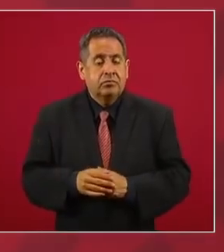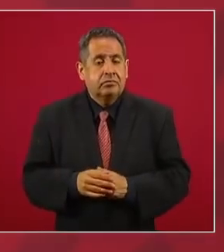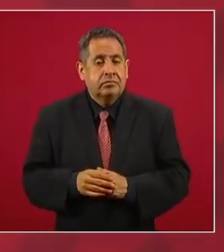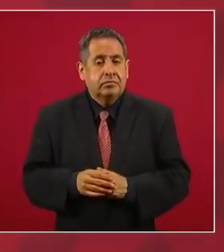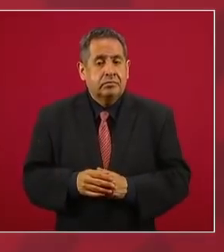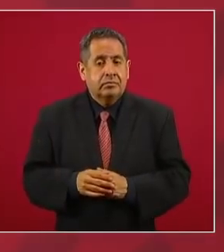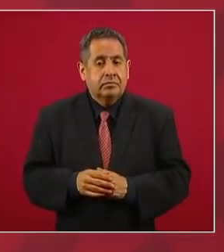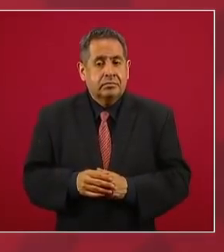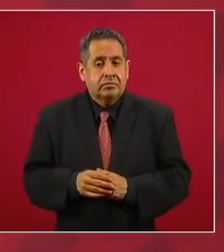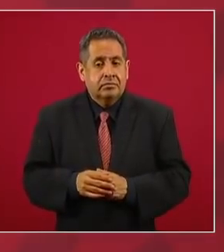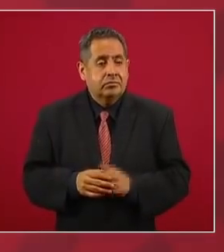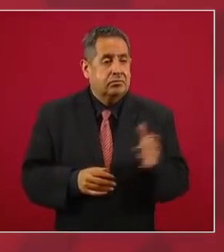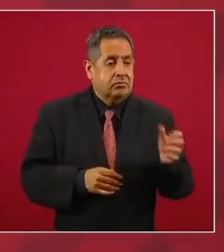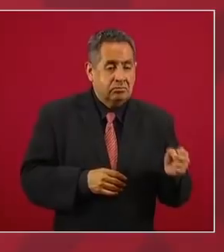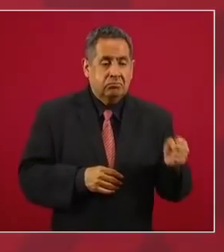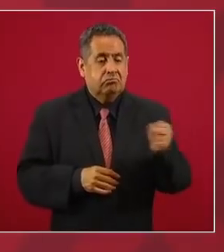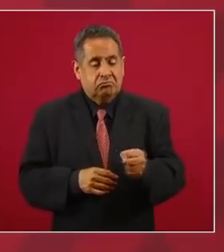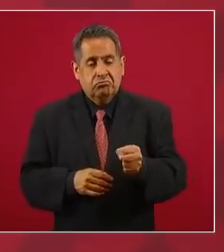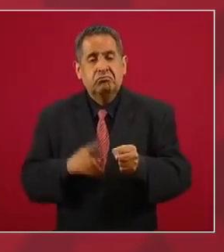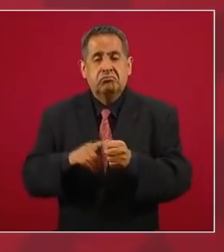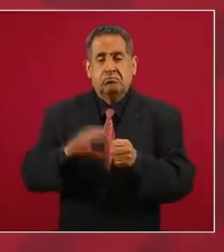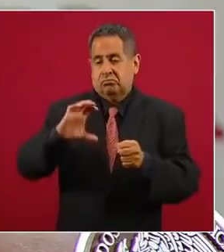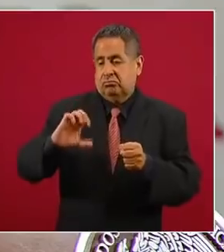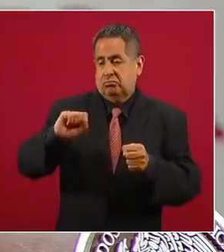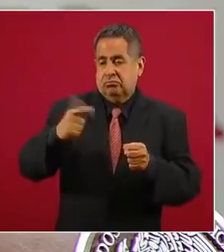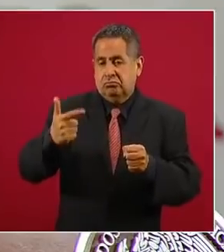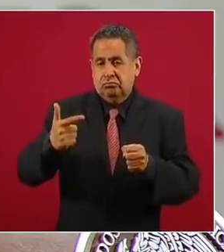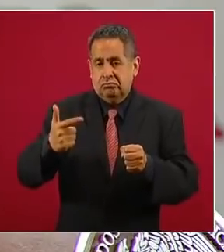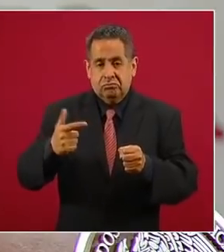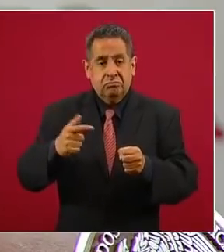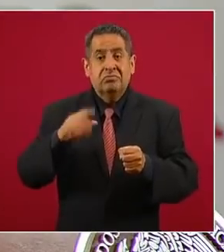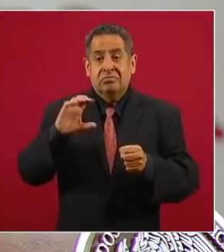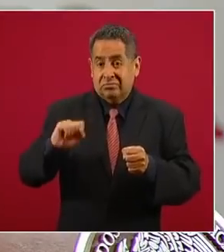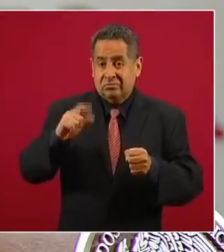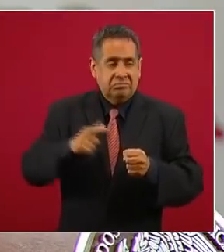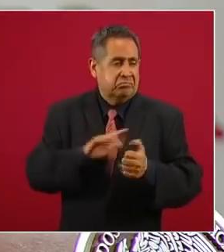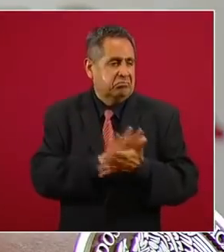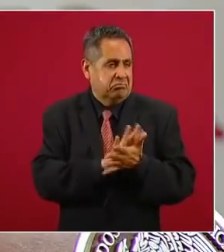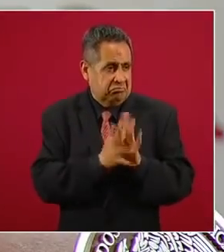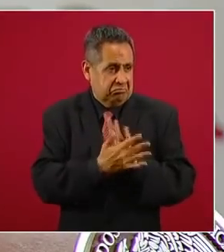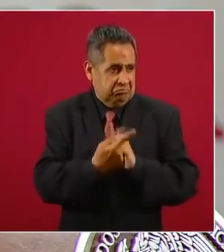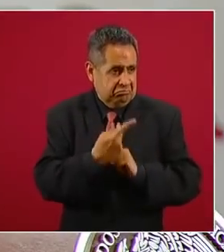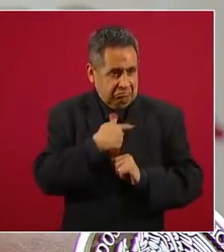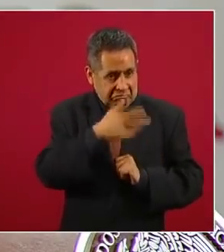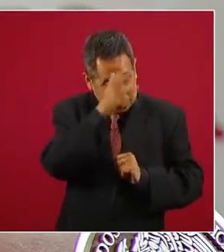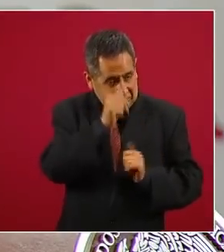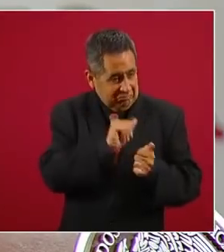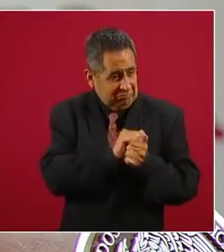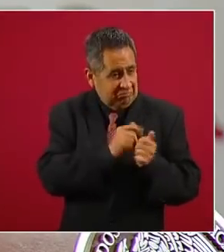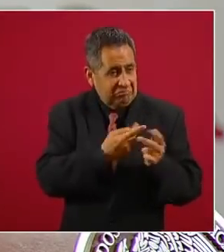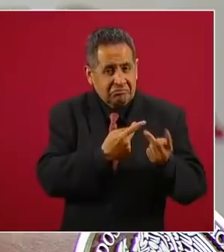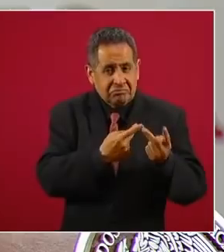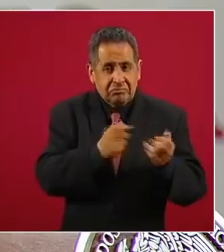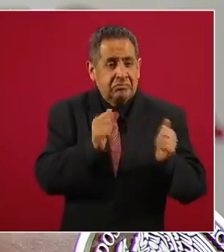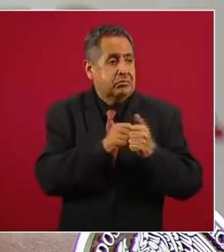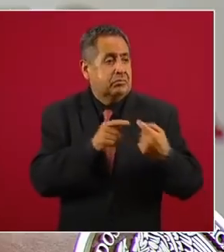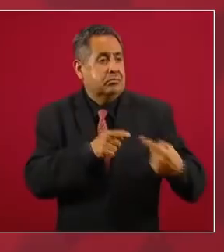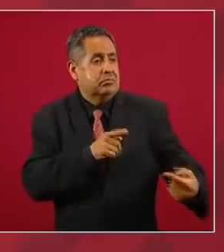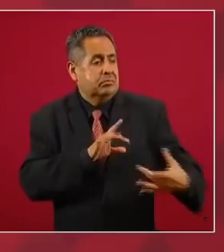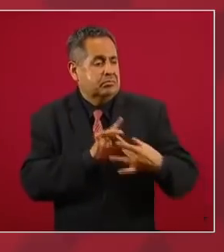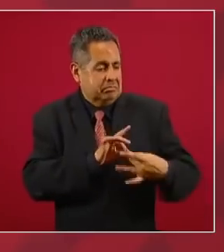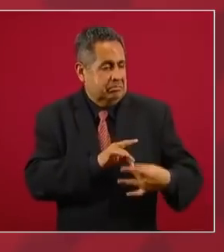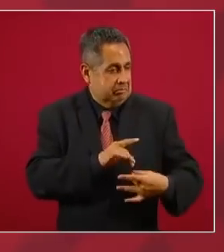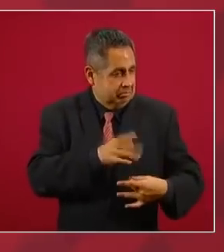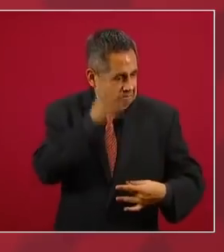Y se impone Salinas. Salinas se arregla con los opositores.